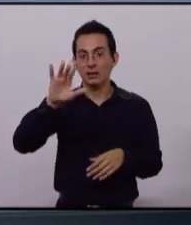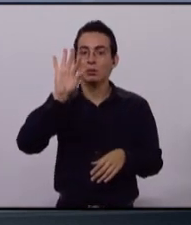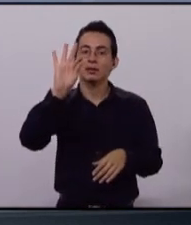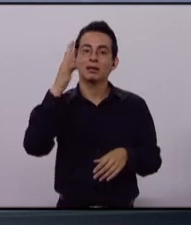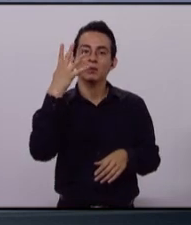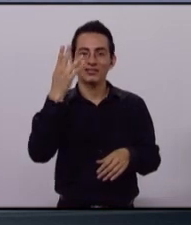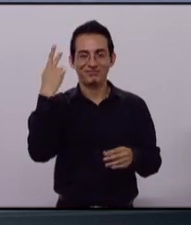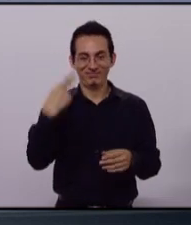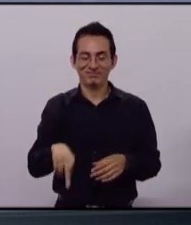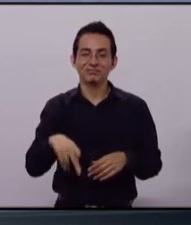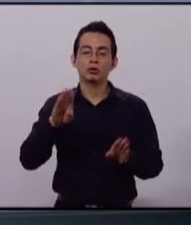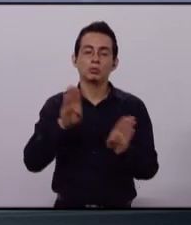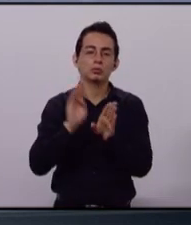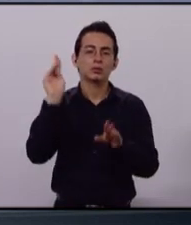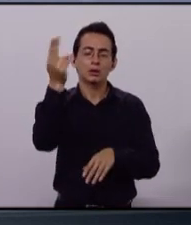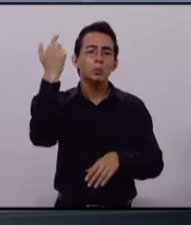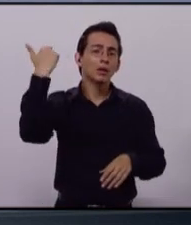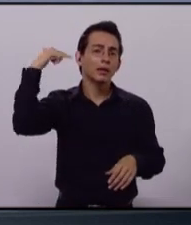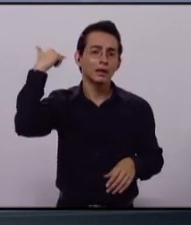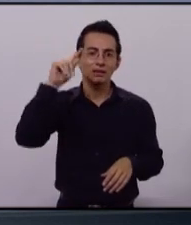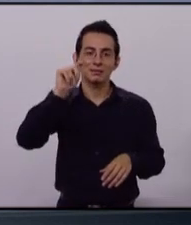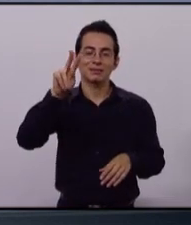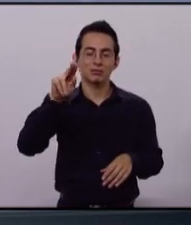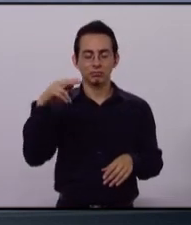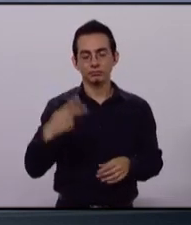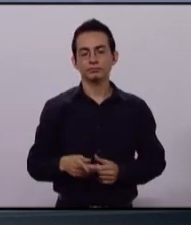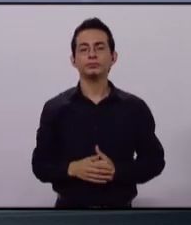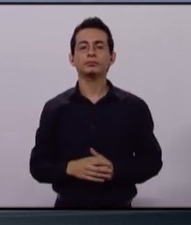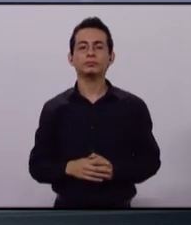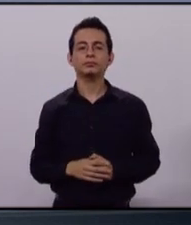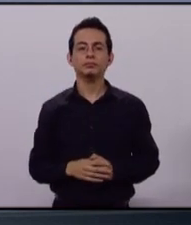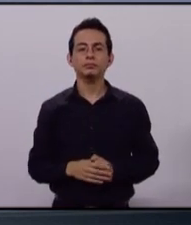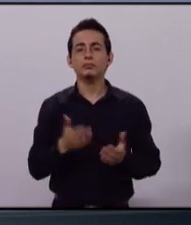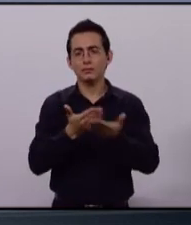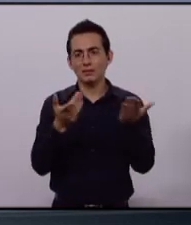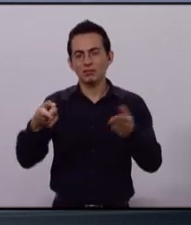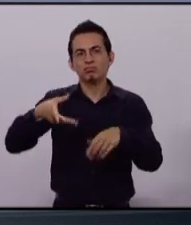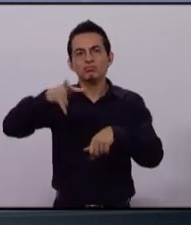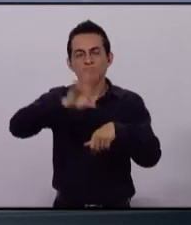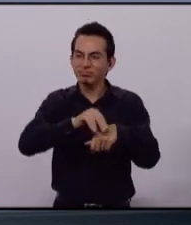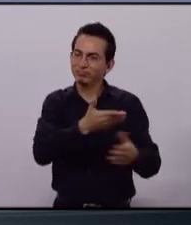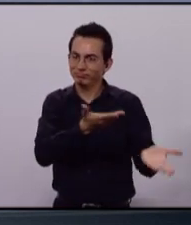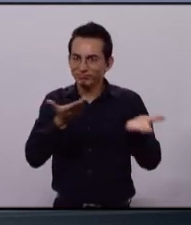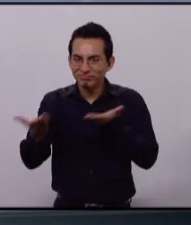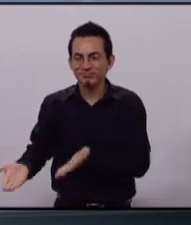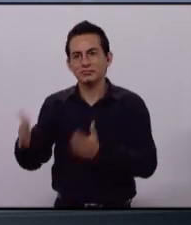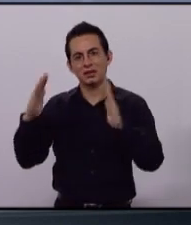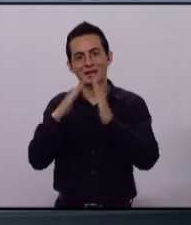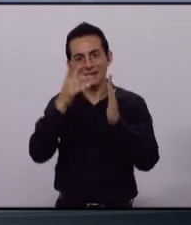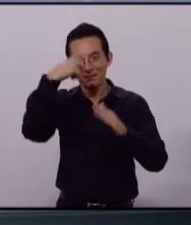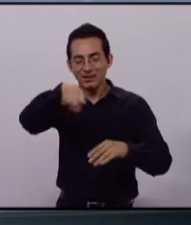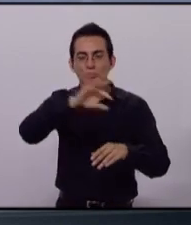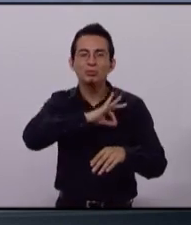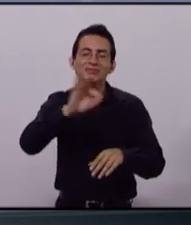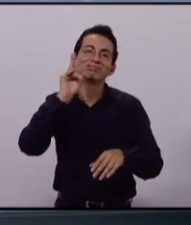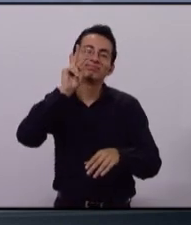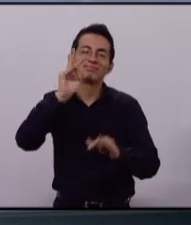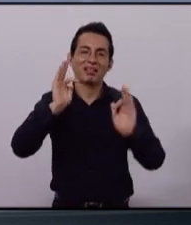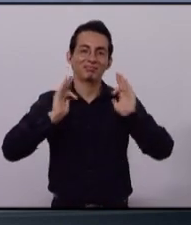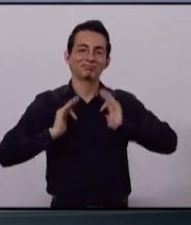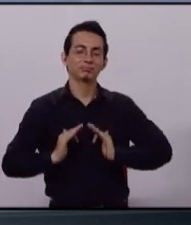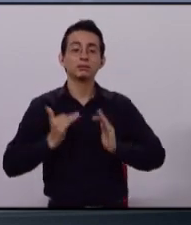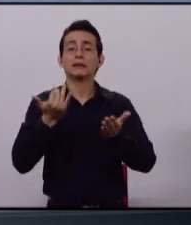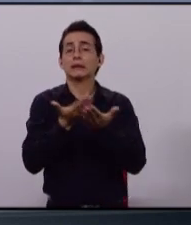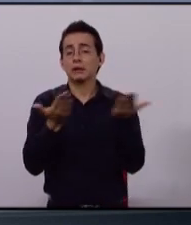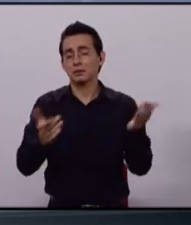del Sistema Universitario de Radio y Televisión de la Universidad de Guadalajara por permitirnos llegar hasta sus hogares en este evento pero